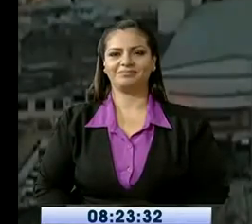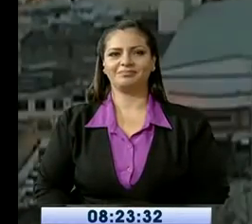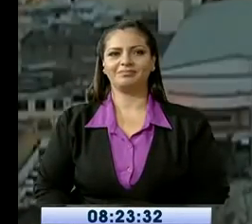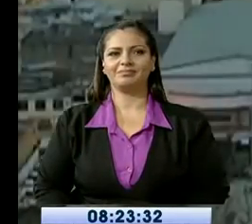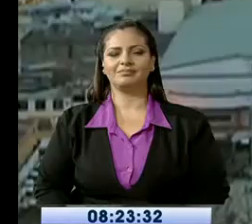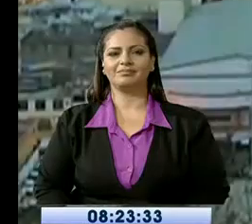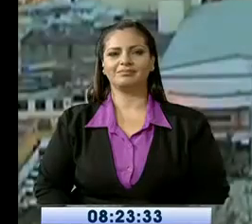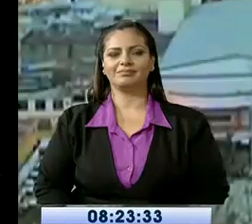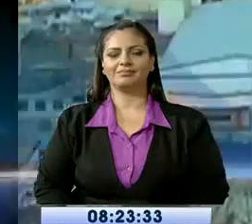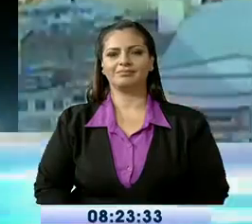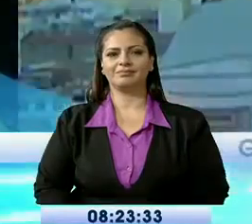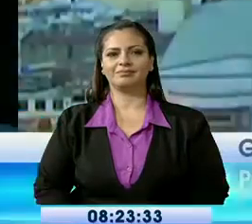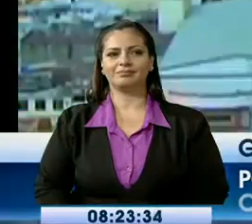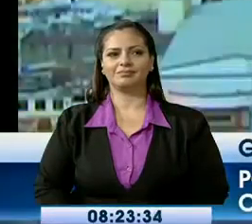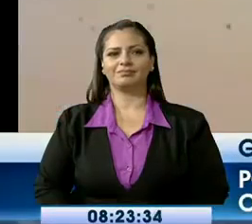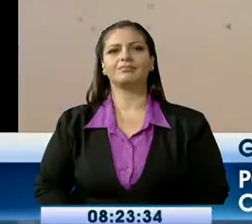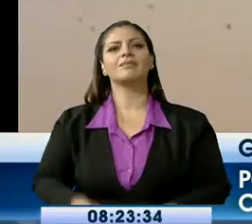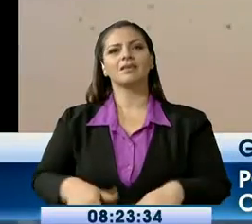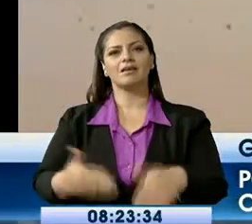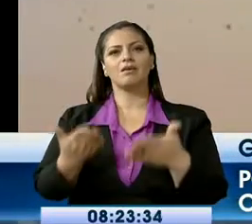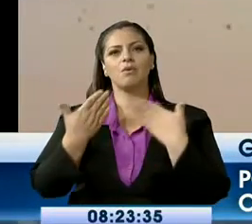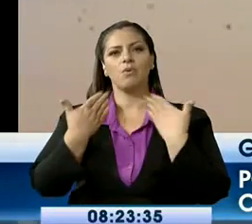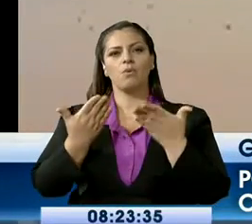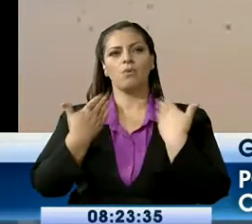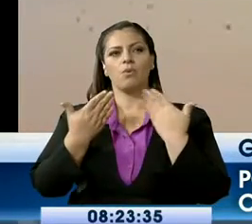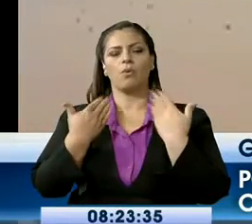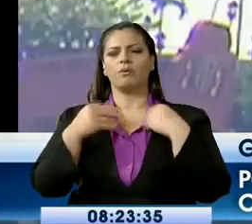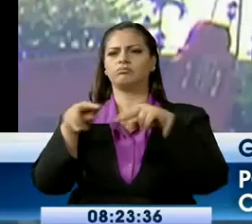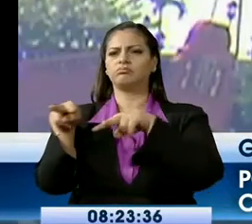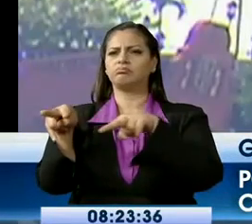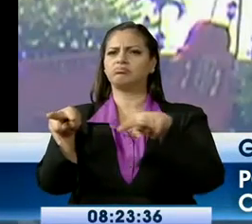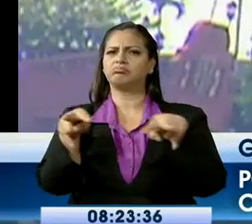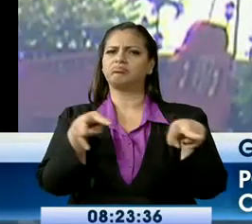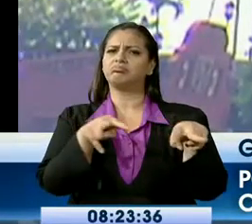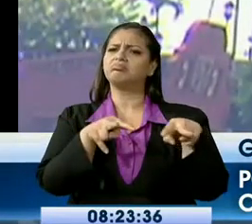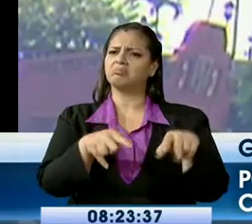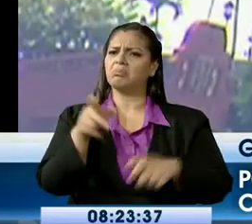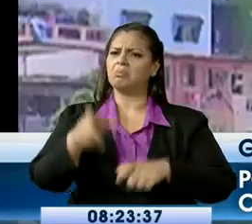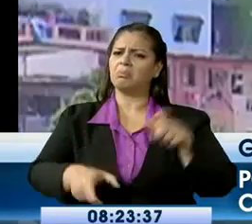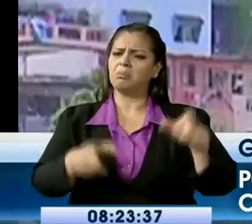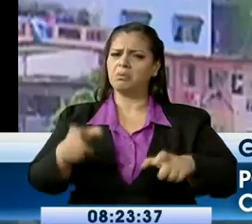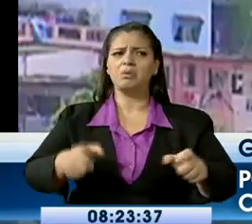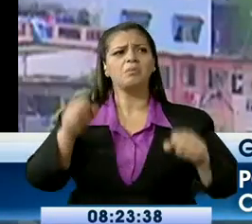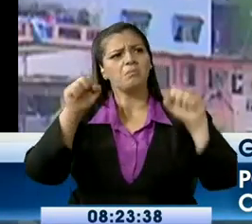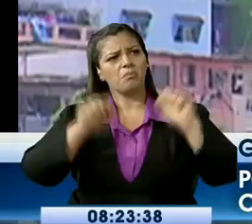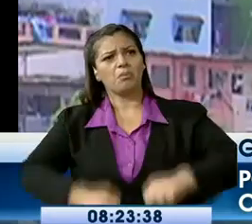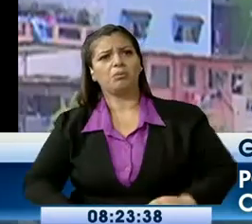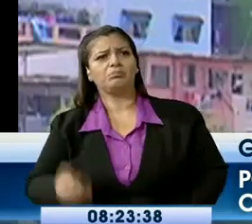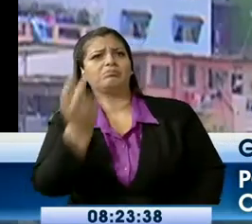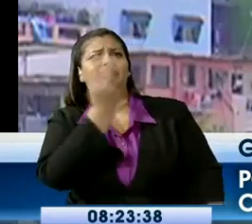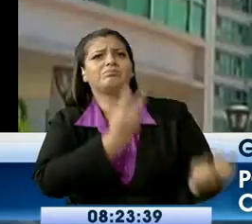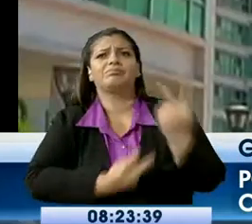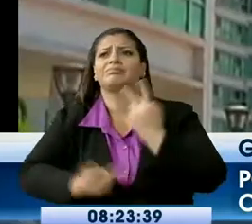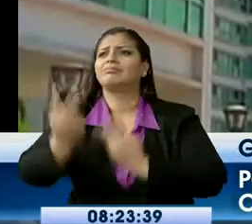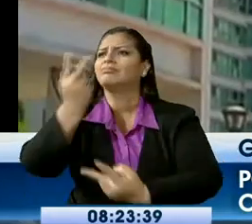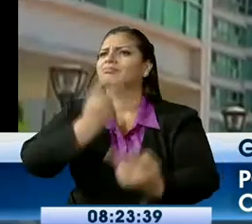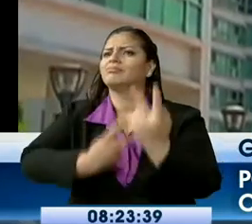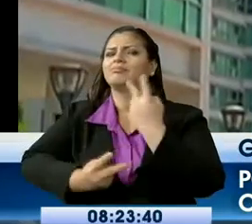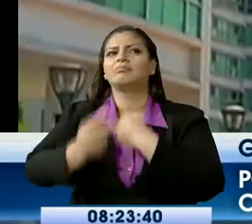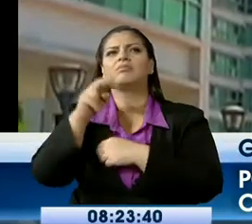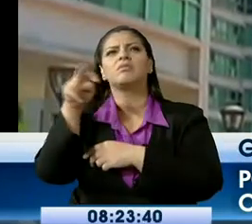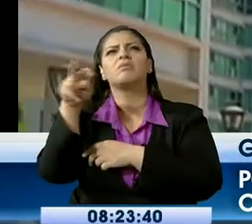Nuestra Perla del Pacífico, caracterizada por ser una ciudad abierta, hospitalaria y cosmopolita. Con una mezcla de historia,